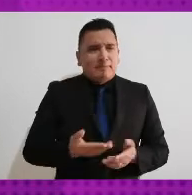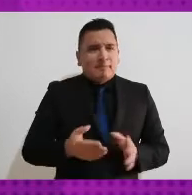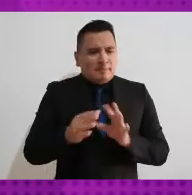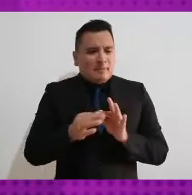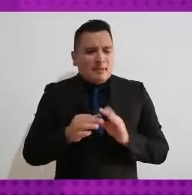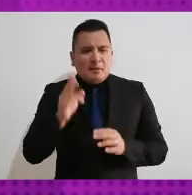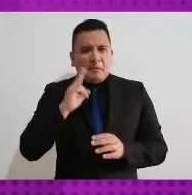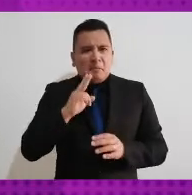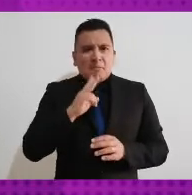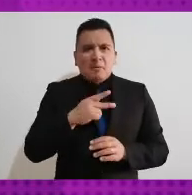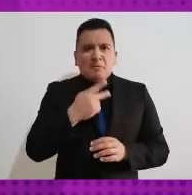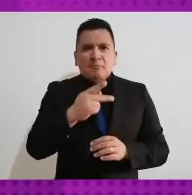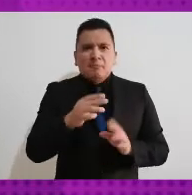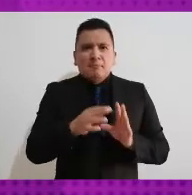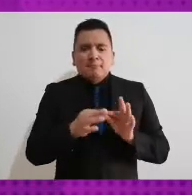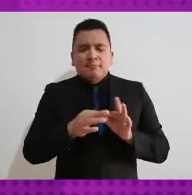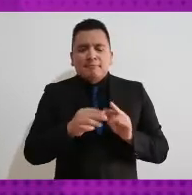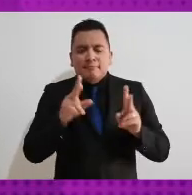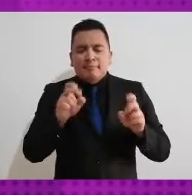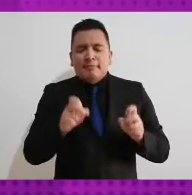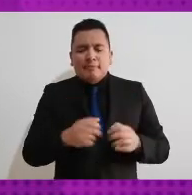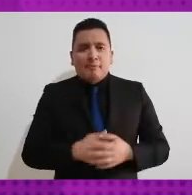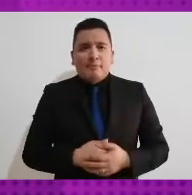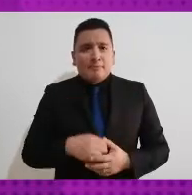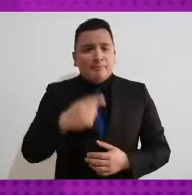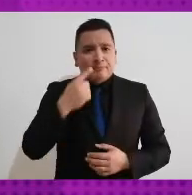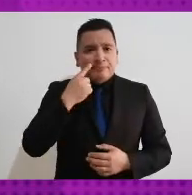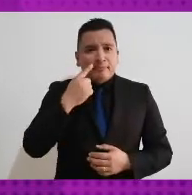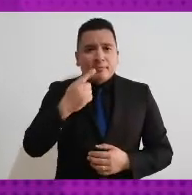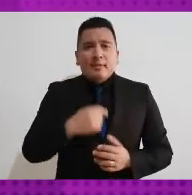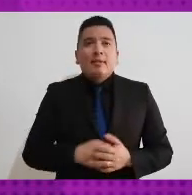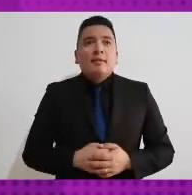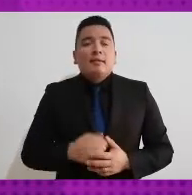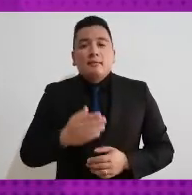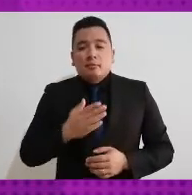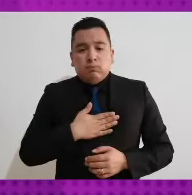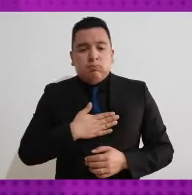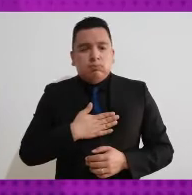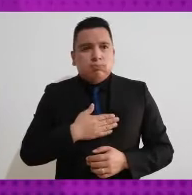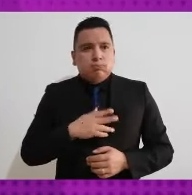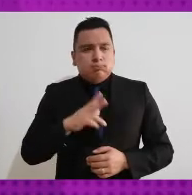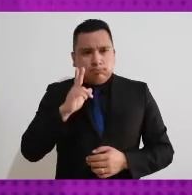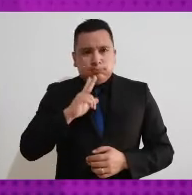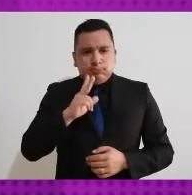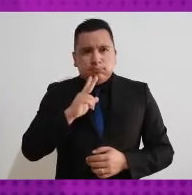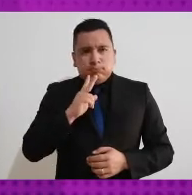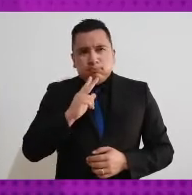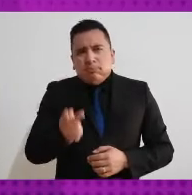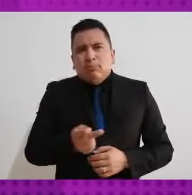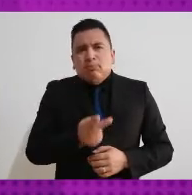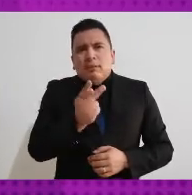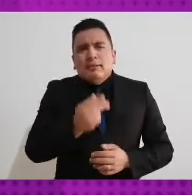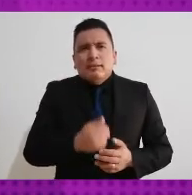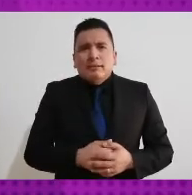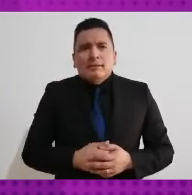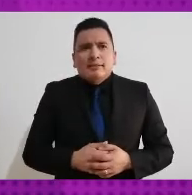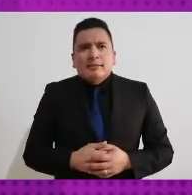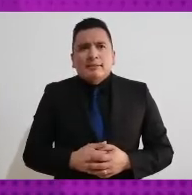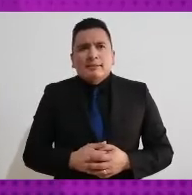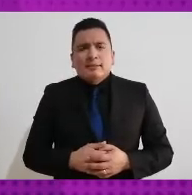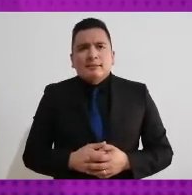iniciamos con los temas que vamos a platicar el día de hoy. Y para empezar, yo quisiera que nos explicaras